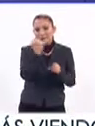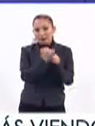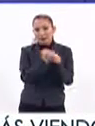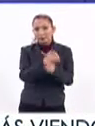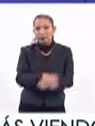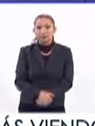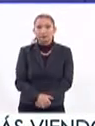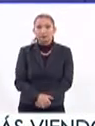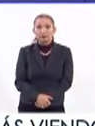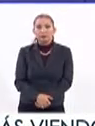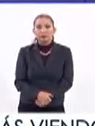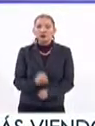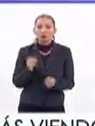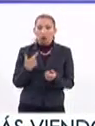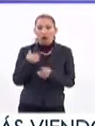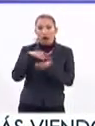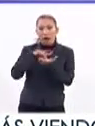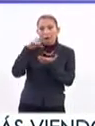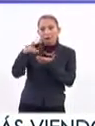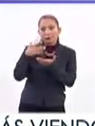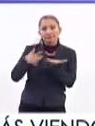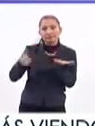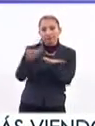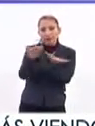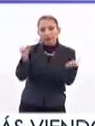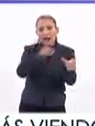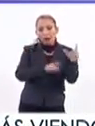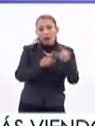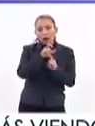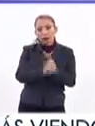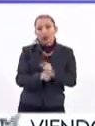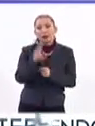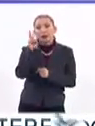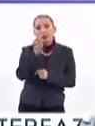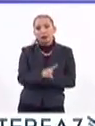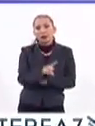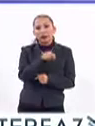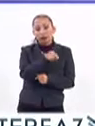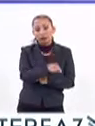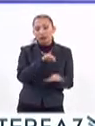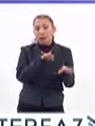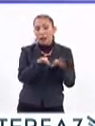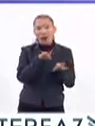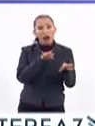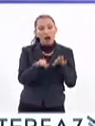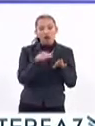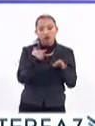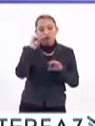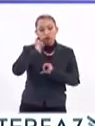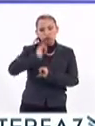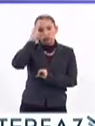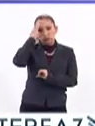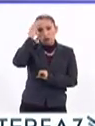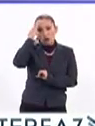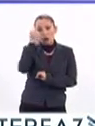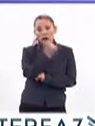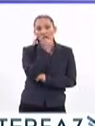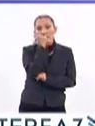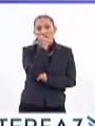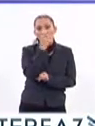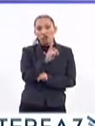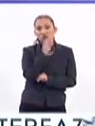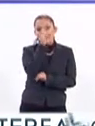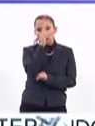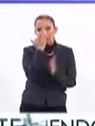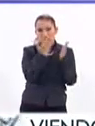investigaciones. No, al contrario, muchas gracias y agradecer al laboratorio que en realidad esto es un trabajo encabezado por uno de mis estudiantes de